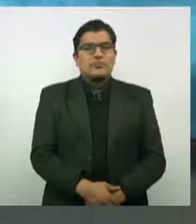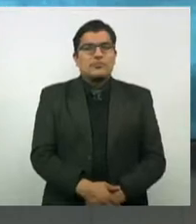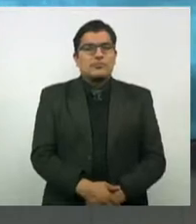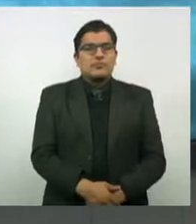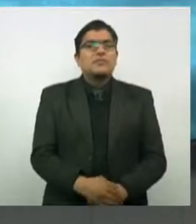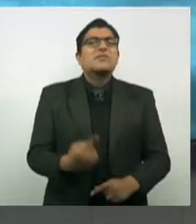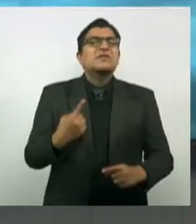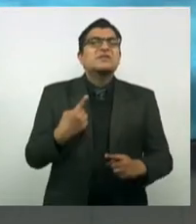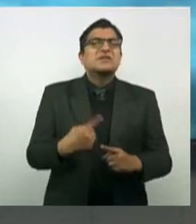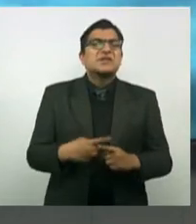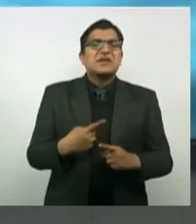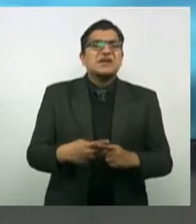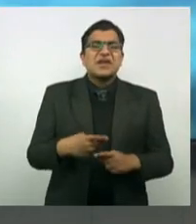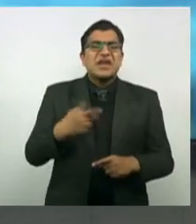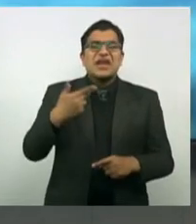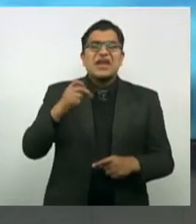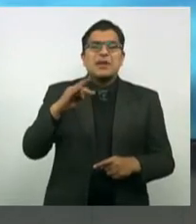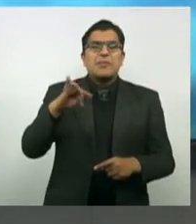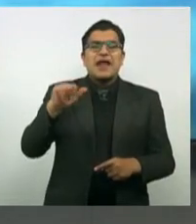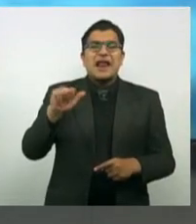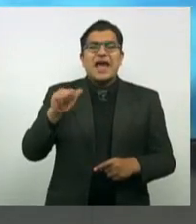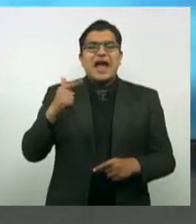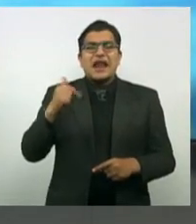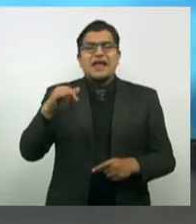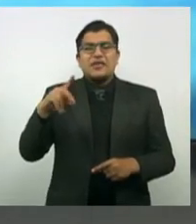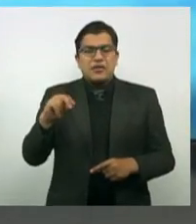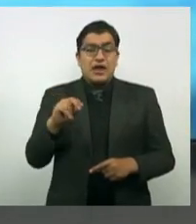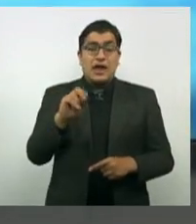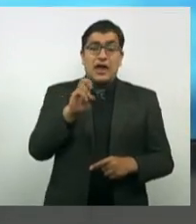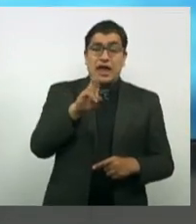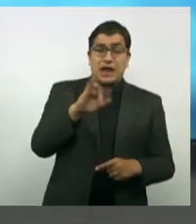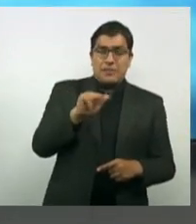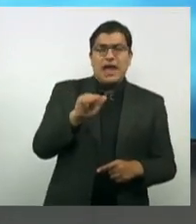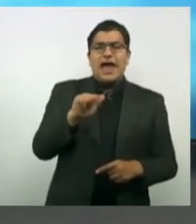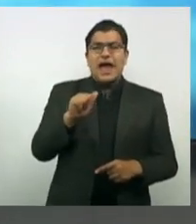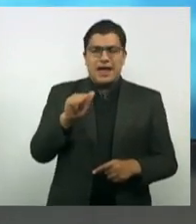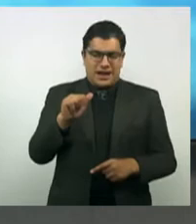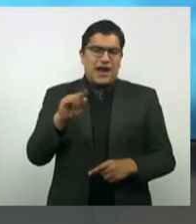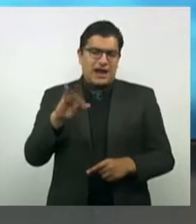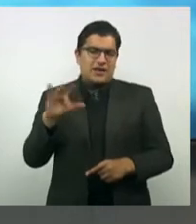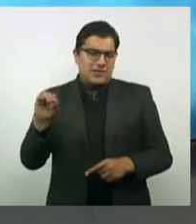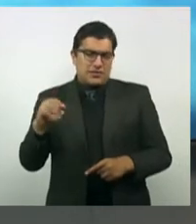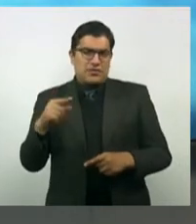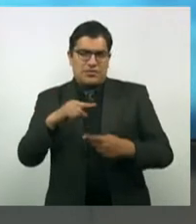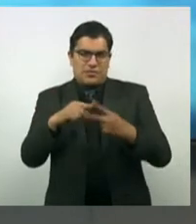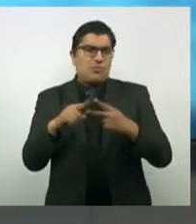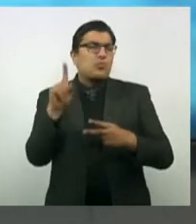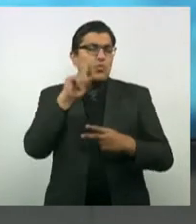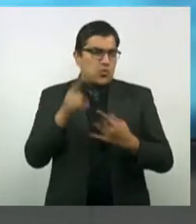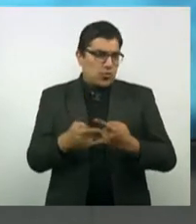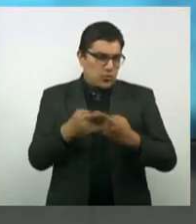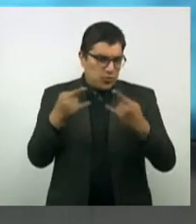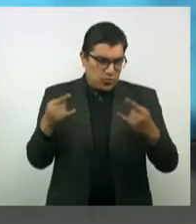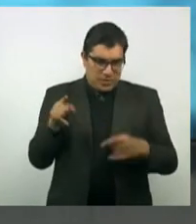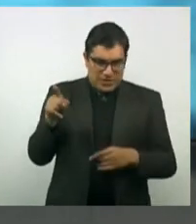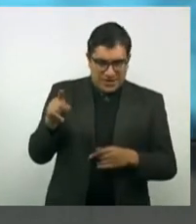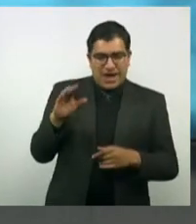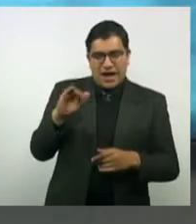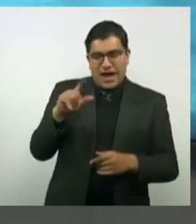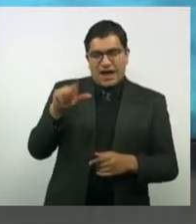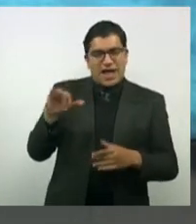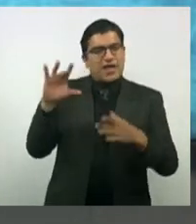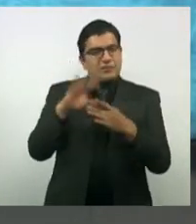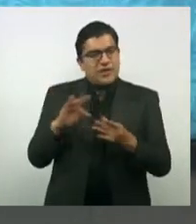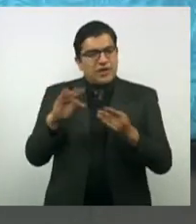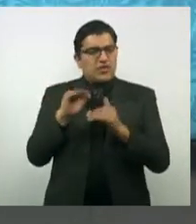Fueron Hermila Galindo y Elvia Carrillo Puerto en entrevista para Noticias del Congreso, la historiadora Carla Mote nos